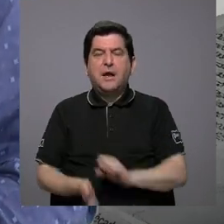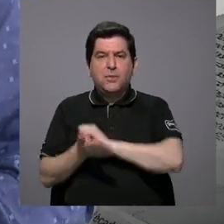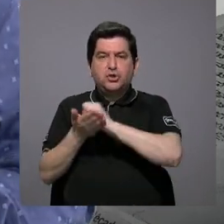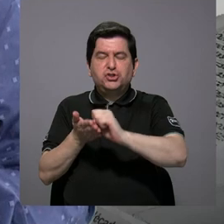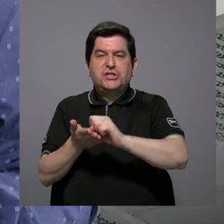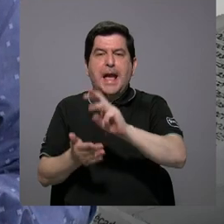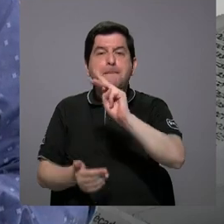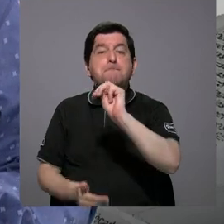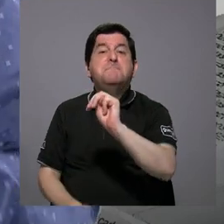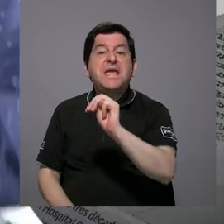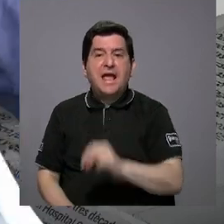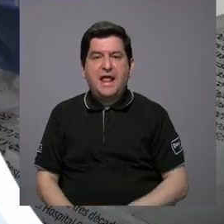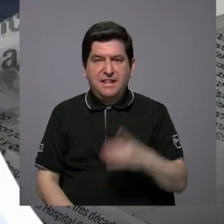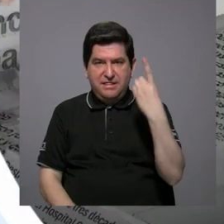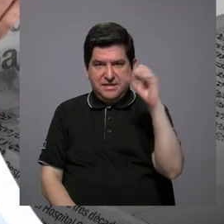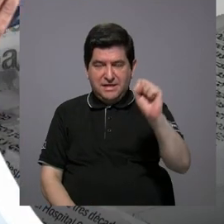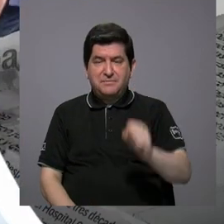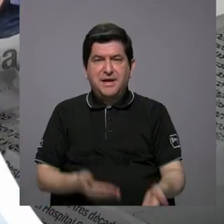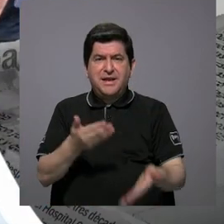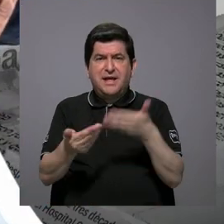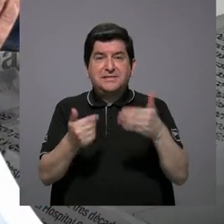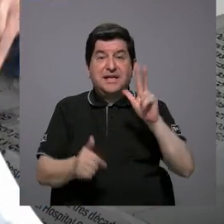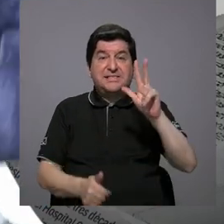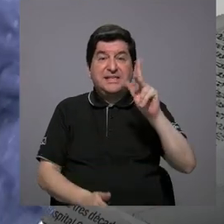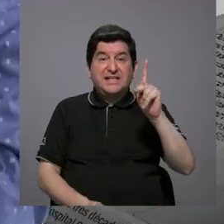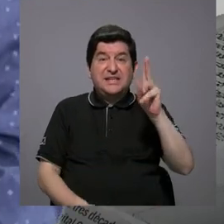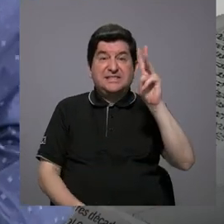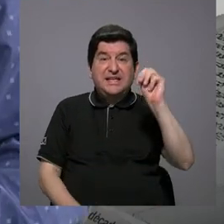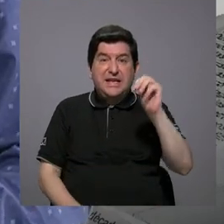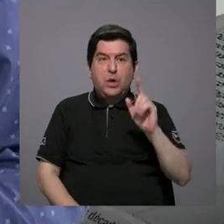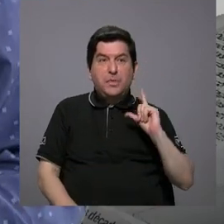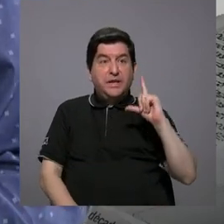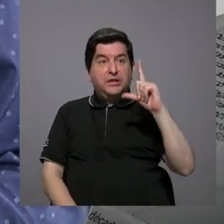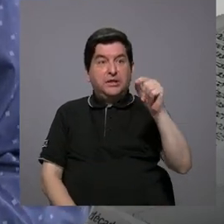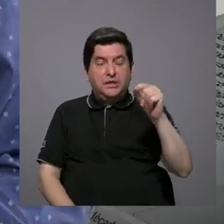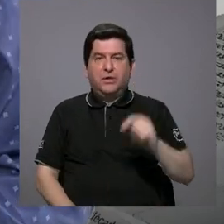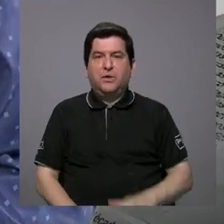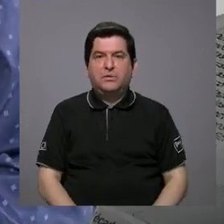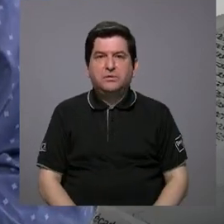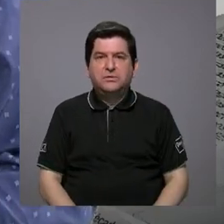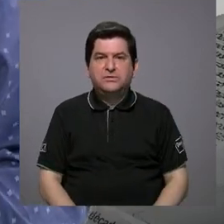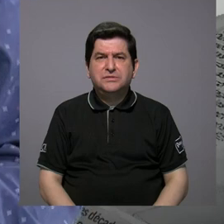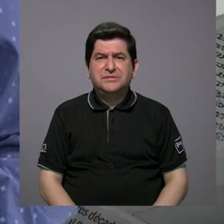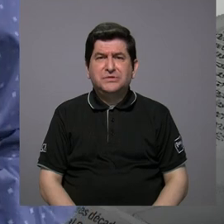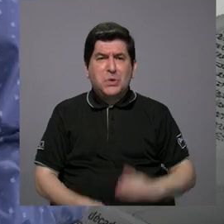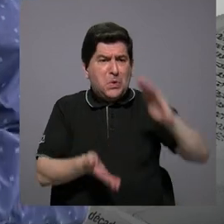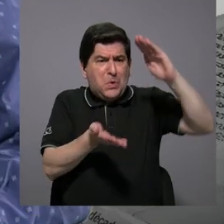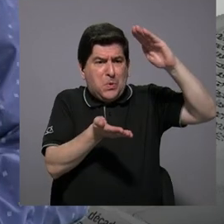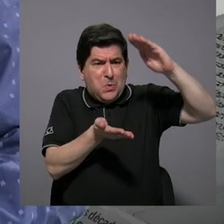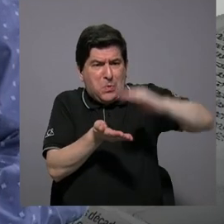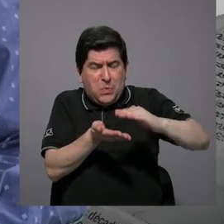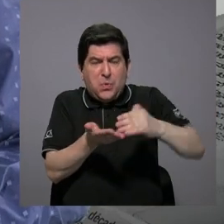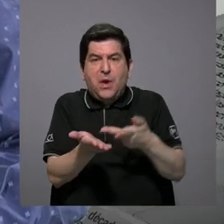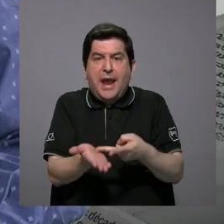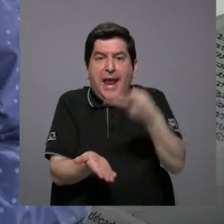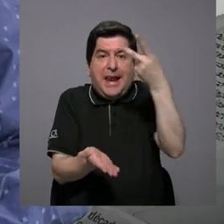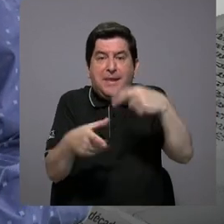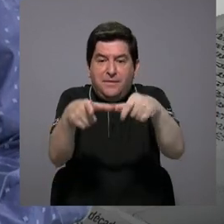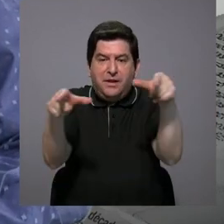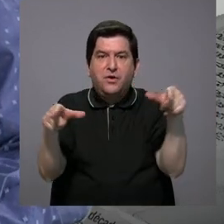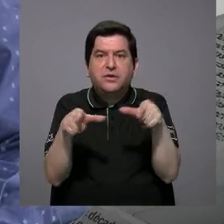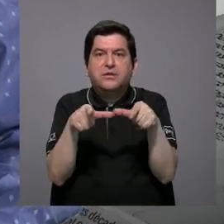de San Miguel, que está ya casi como a tres kilómetros. ¿Cuánto se les depreció sus